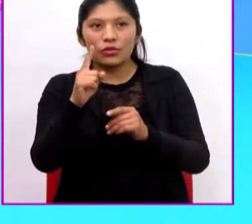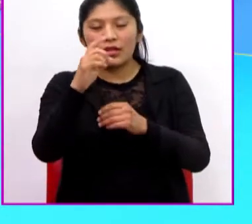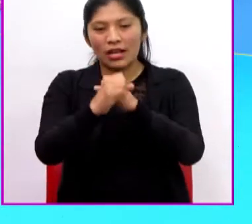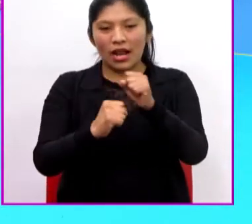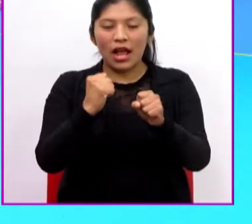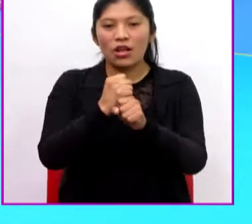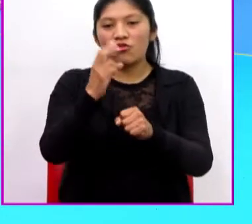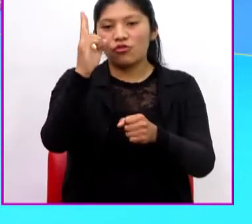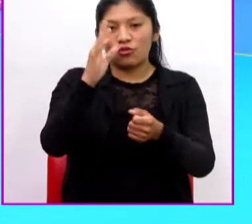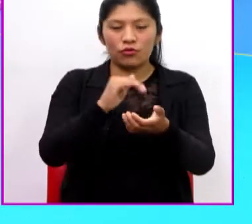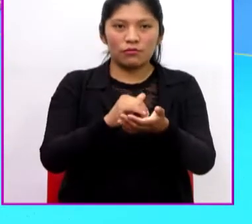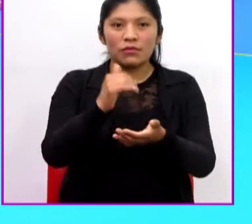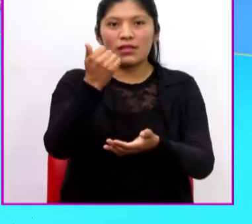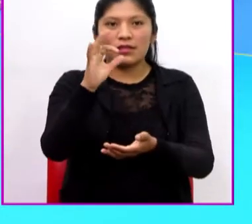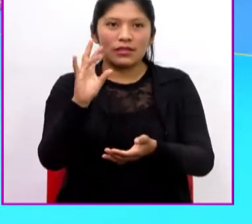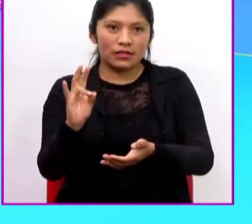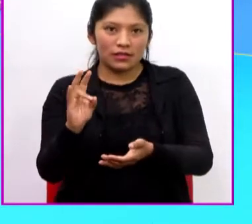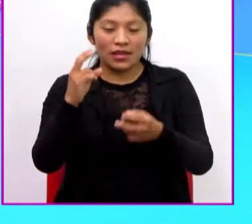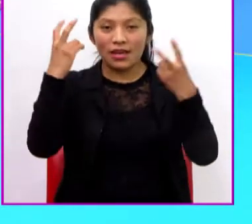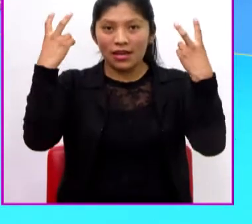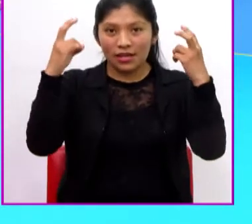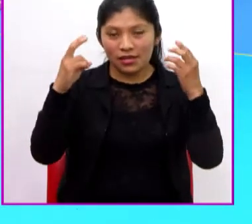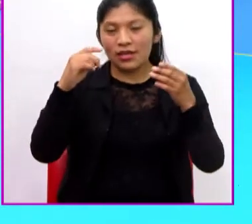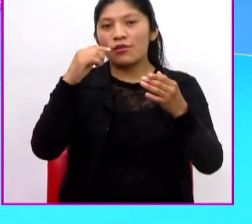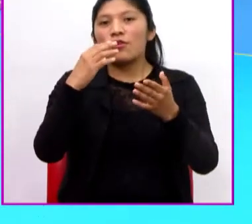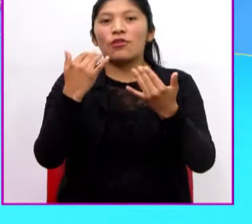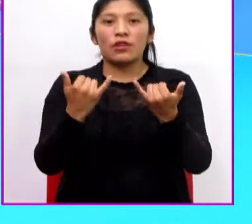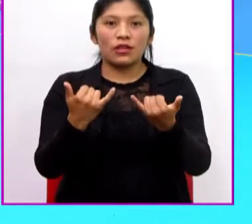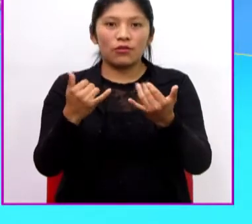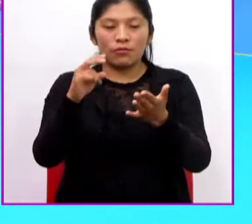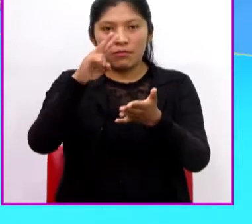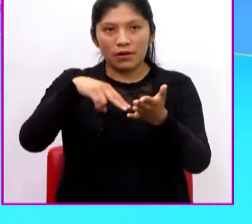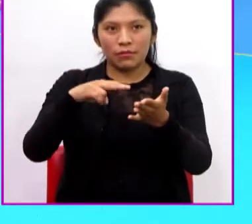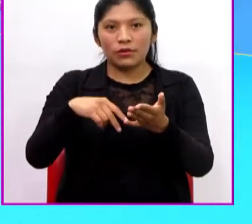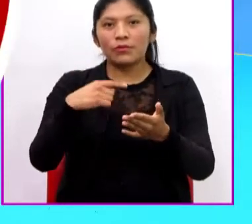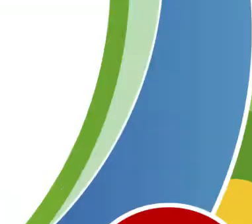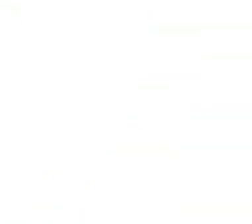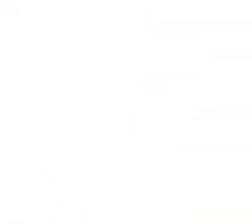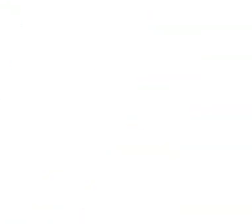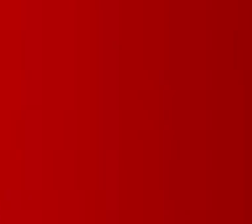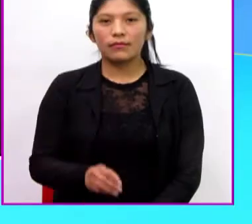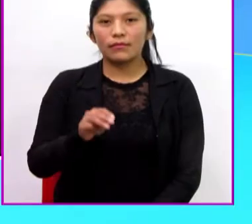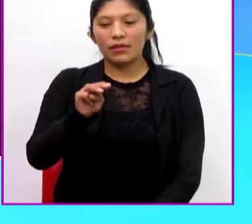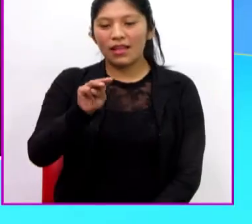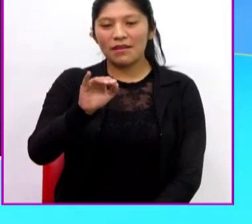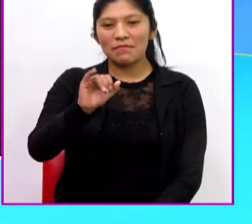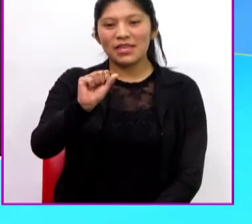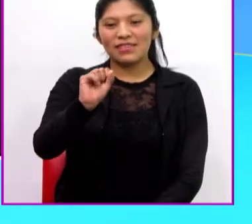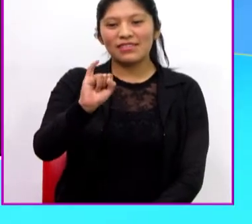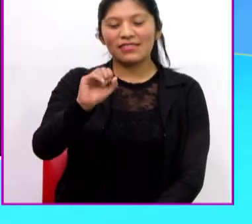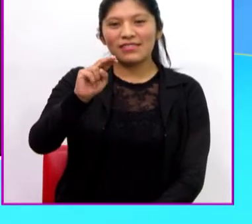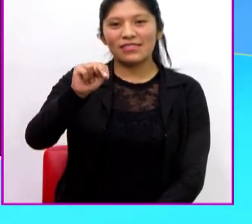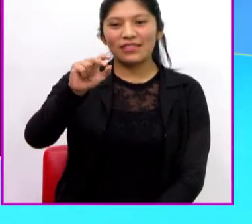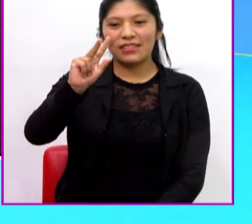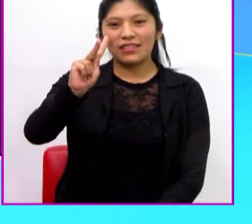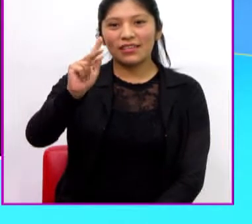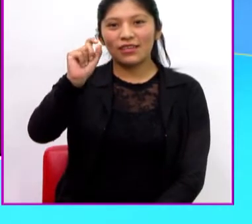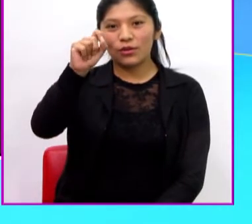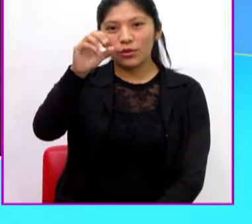2017. El título de la leyenda que vamos a leer es Elmi 5. Elmi 5